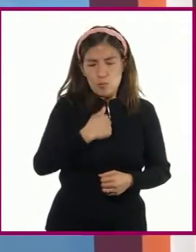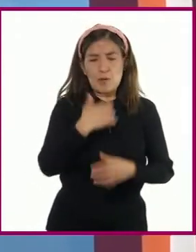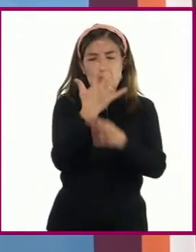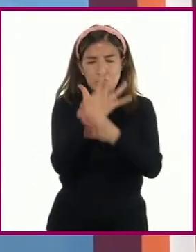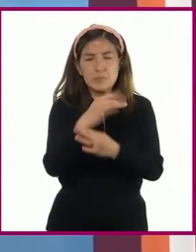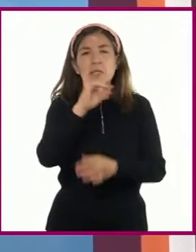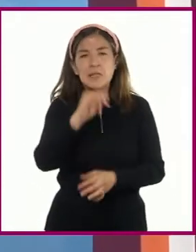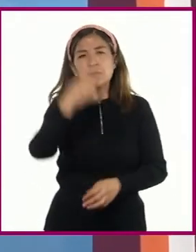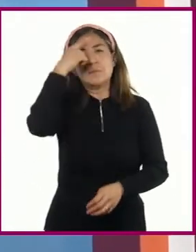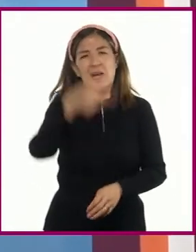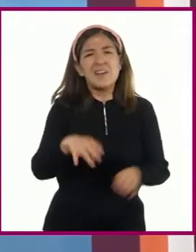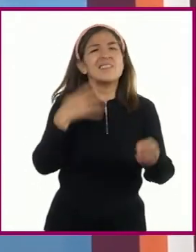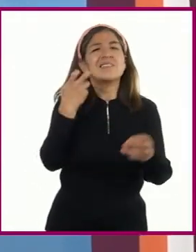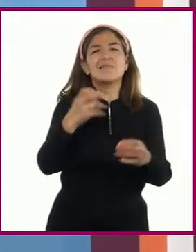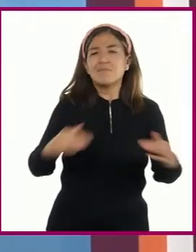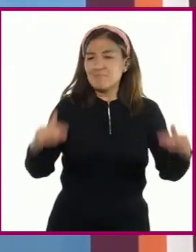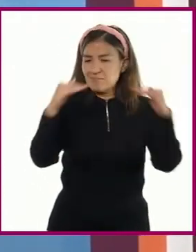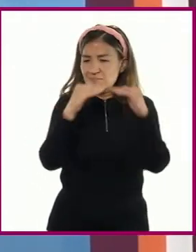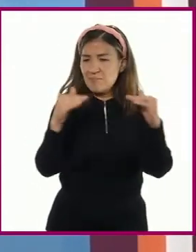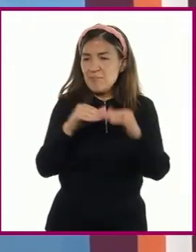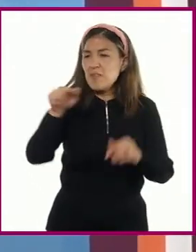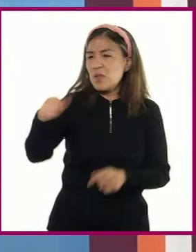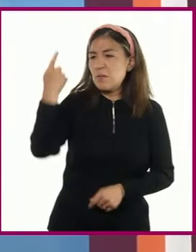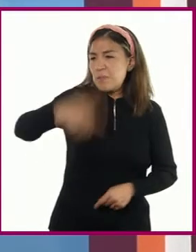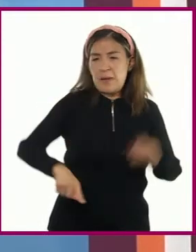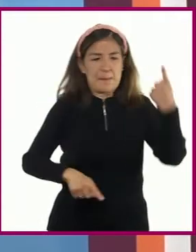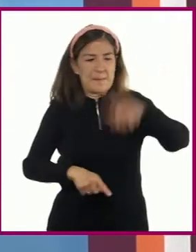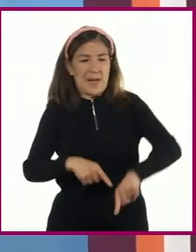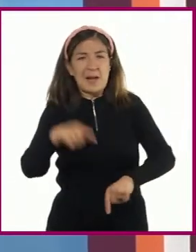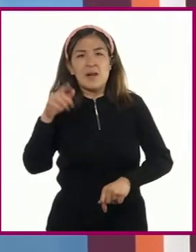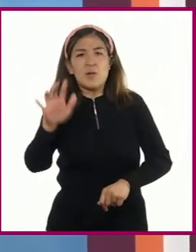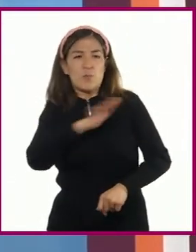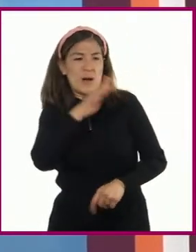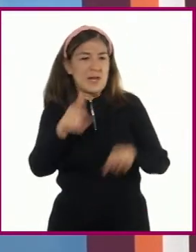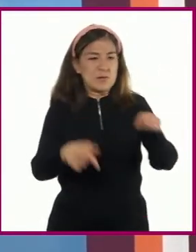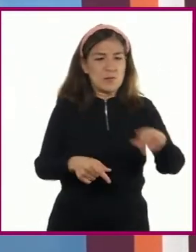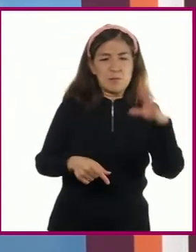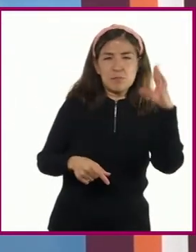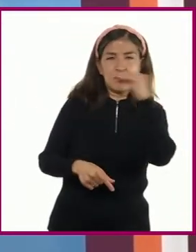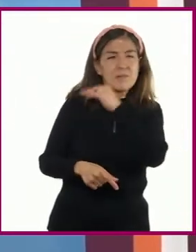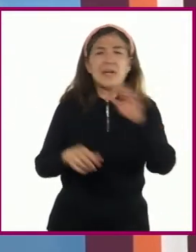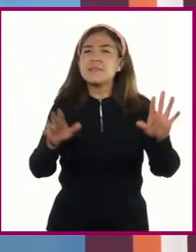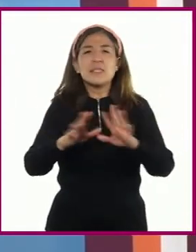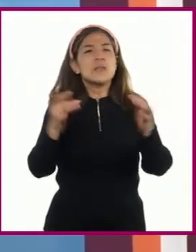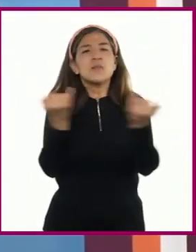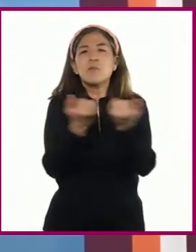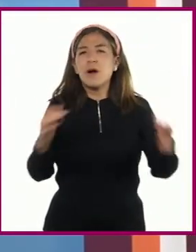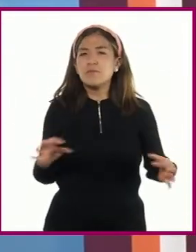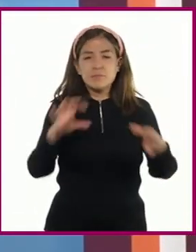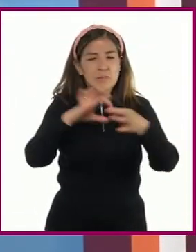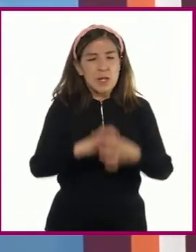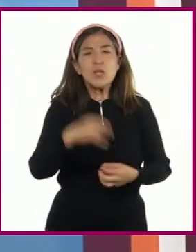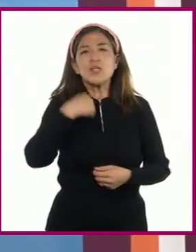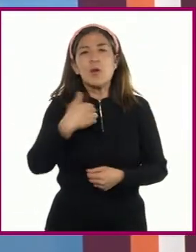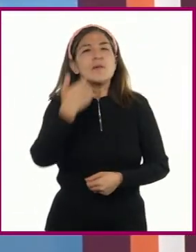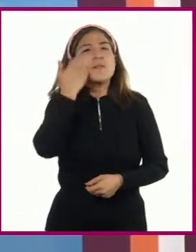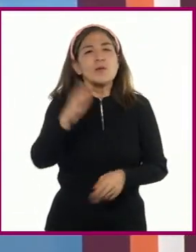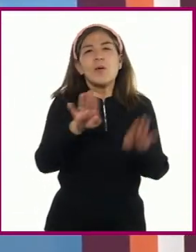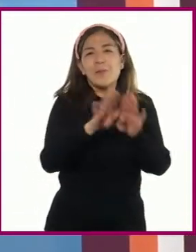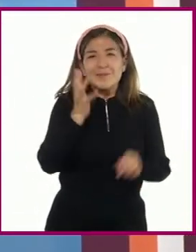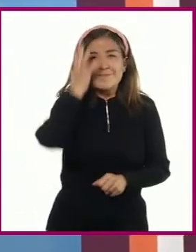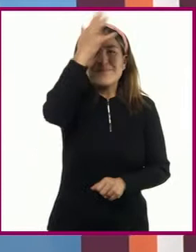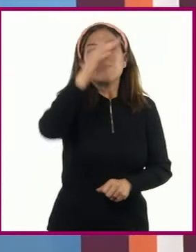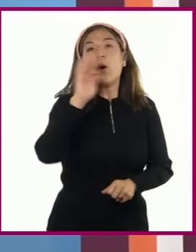dominación blanca y he luchado contra la dominación negra. He abrigado el ideal por el que espero vivir y que